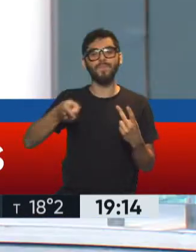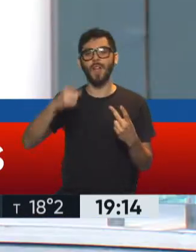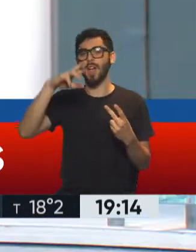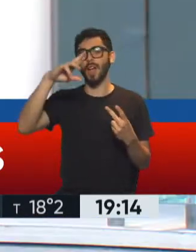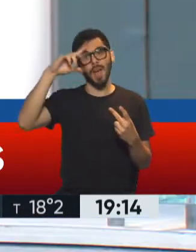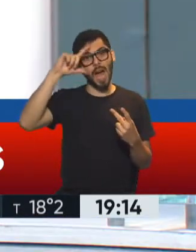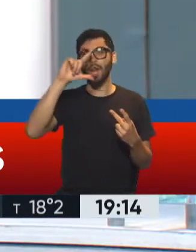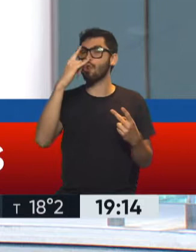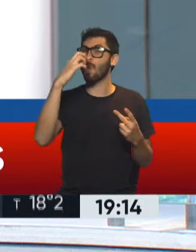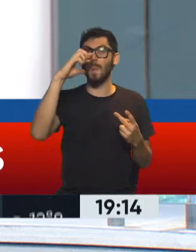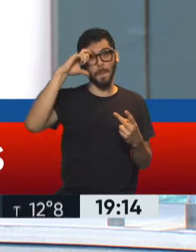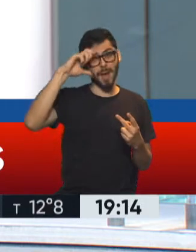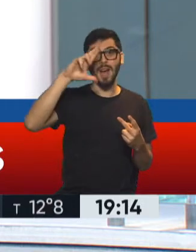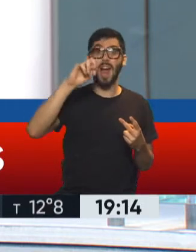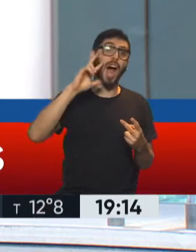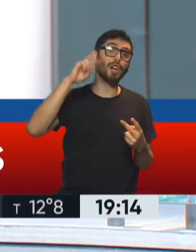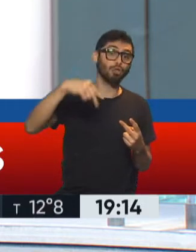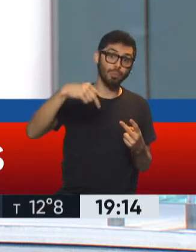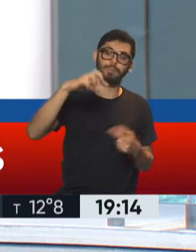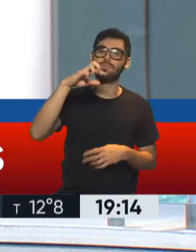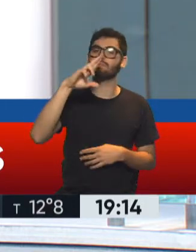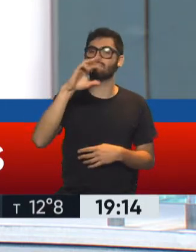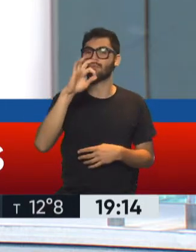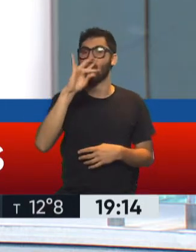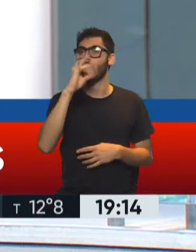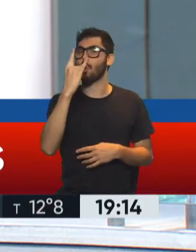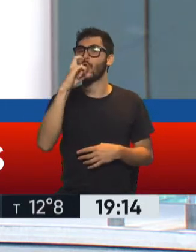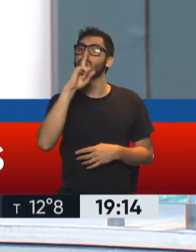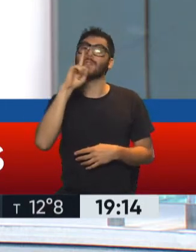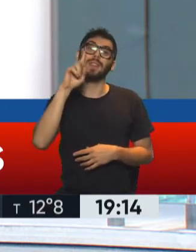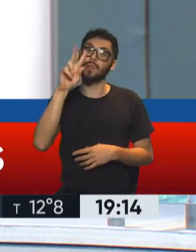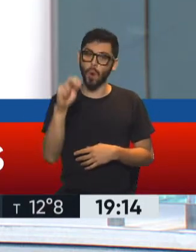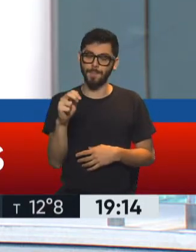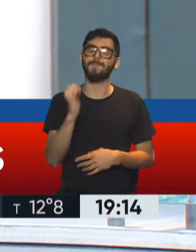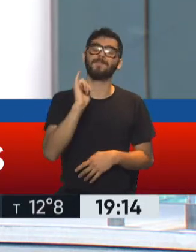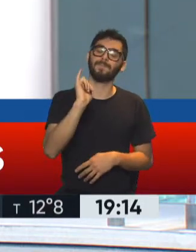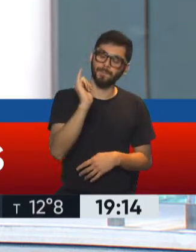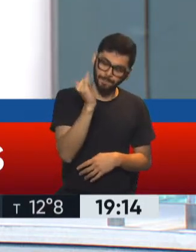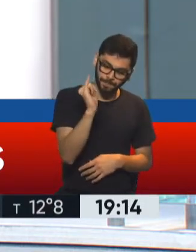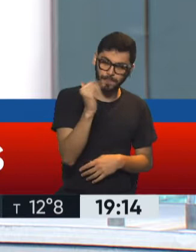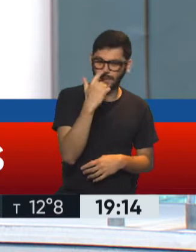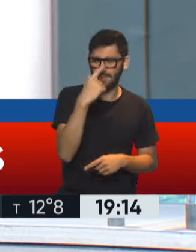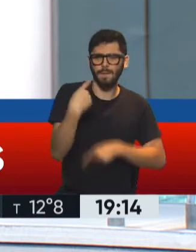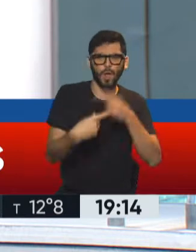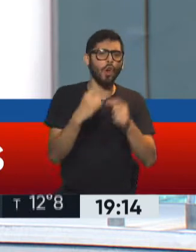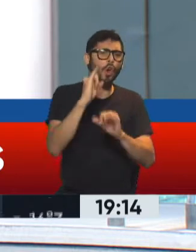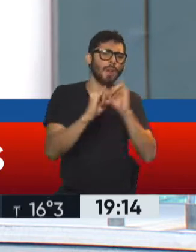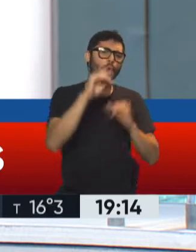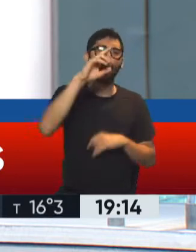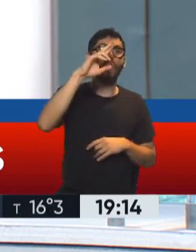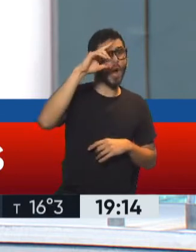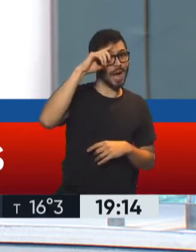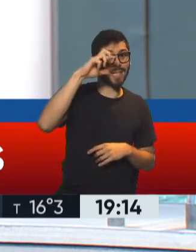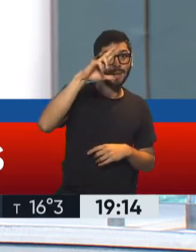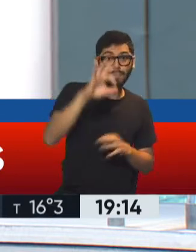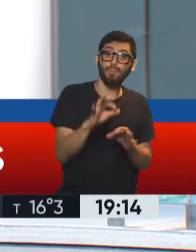Sí, muy importante. Venimos charlando muchas veces de la necesidad de cuidar los puestos de trabajo, el REPRO, todas las medidas para